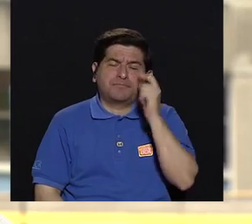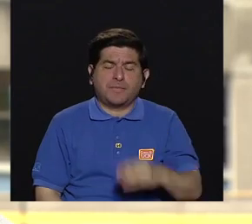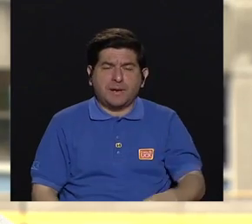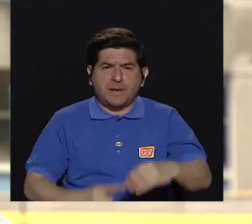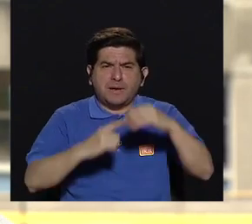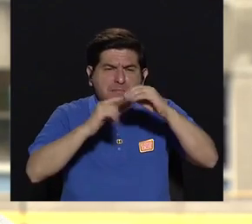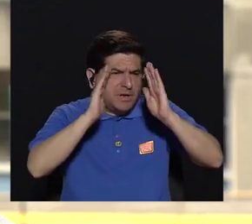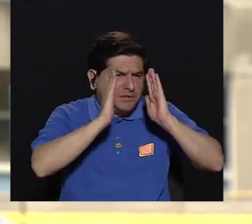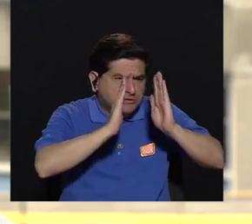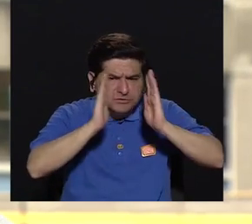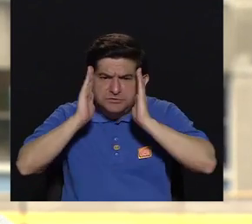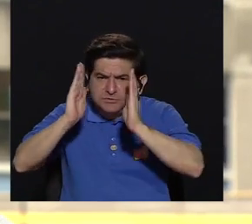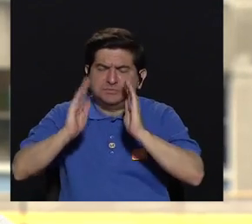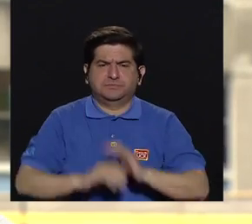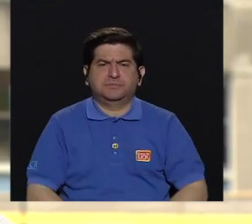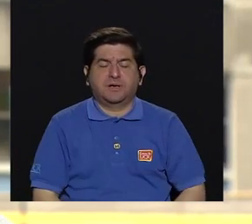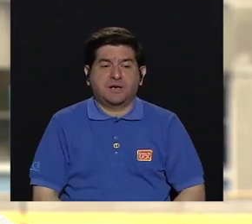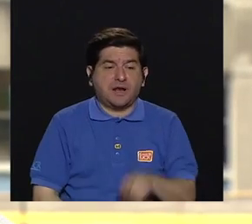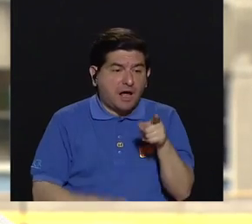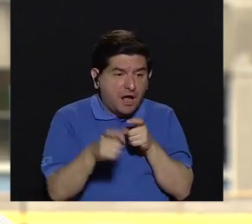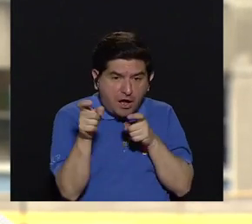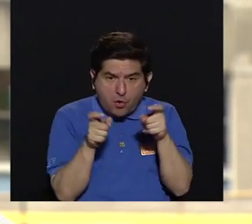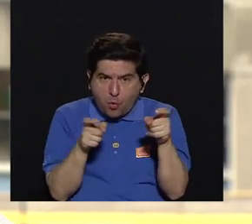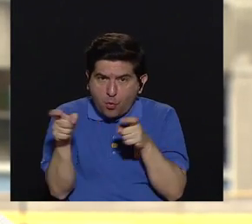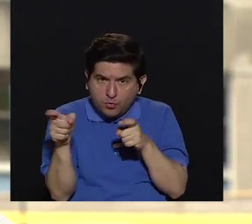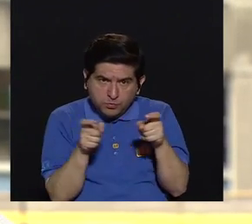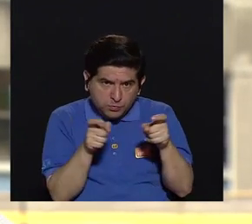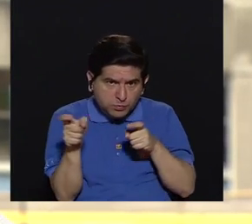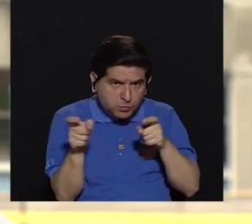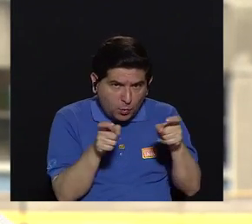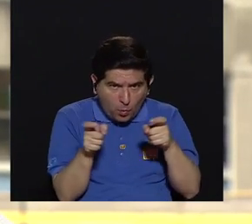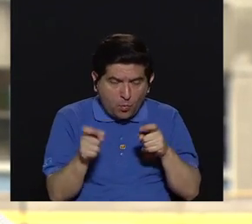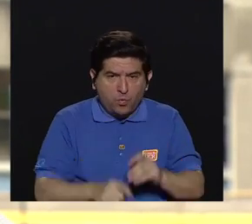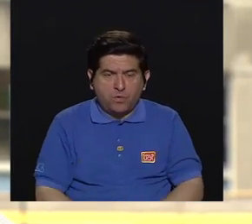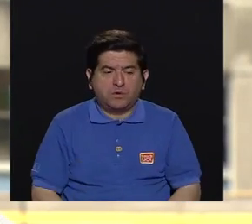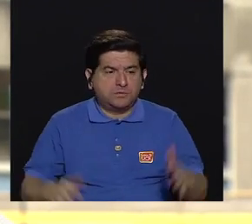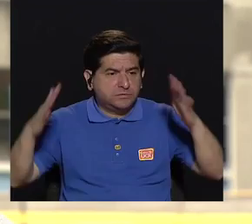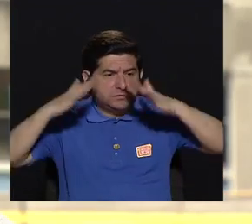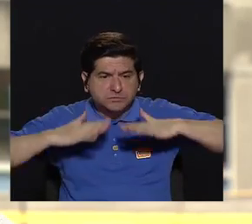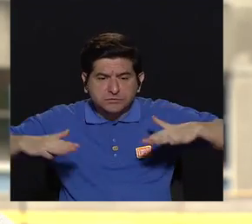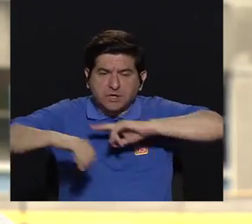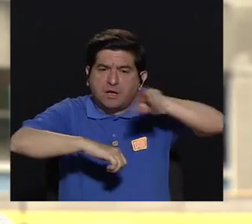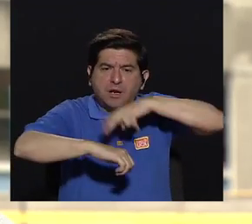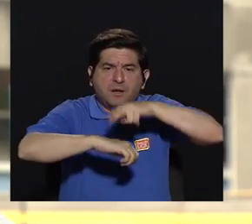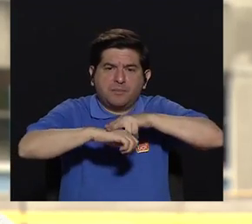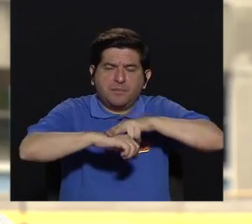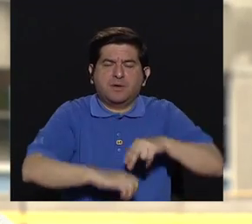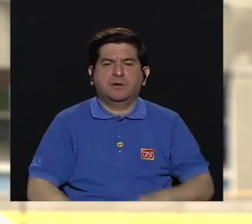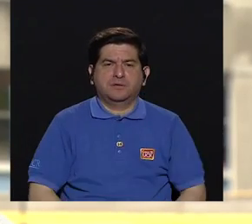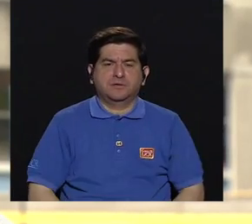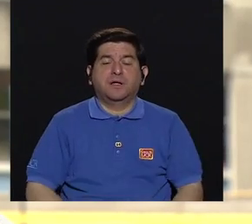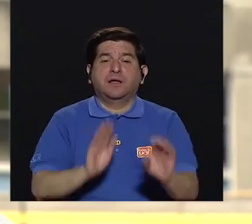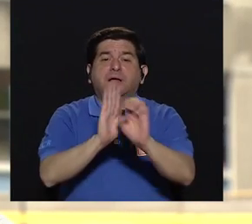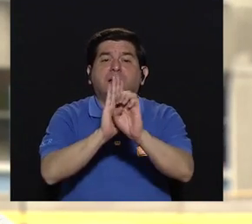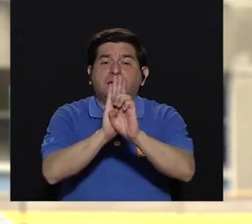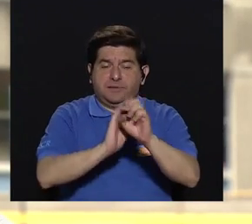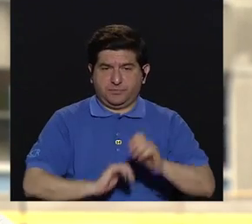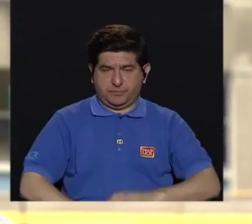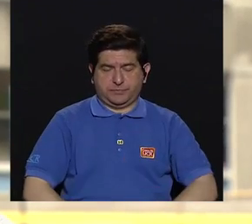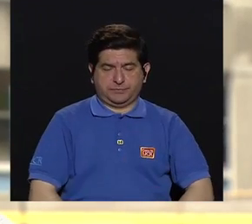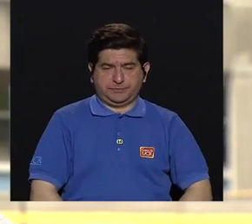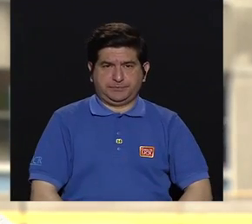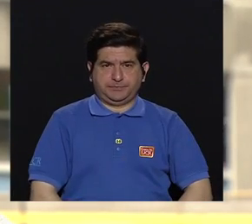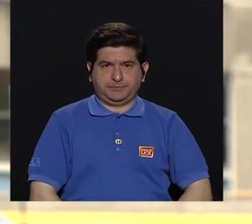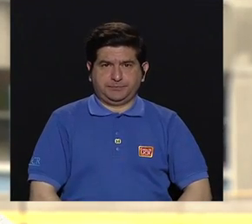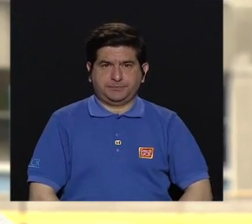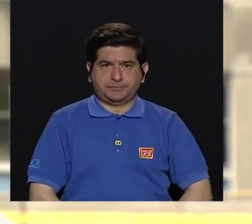prioridades como es el control del ambiente natural, por ejemplo,